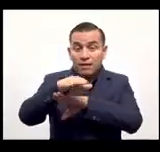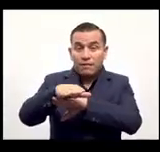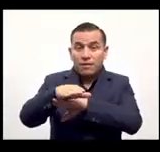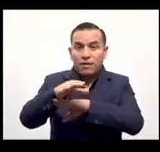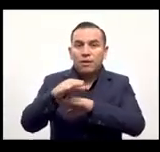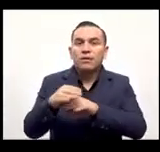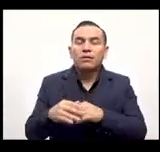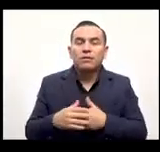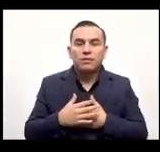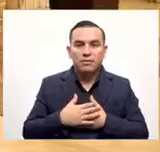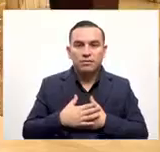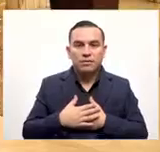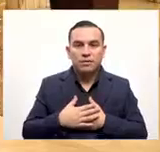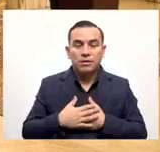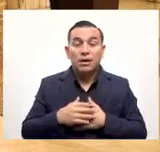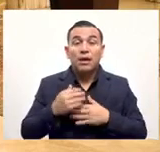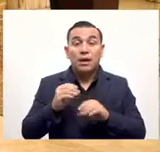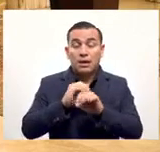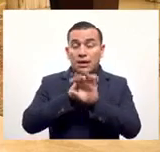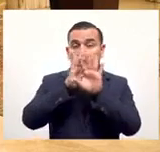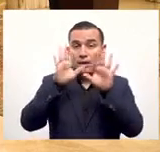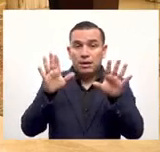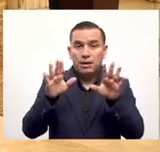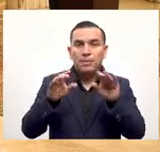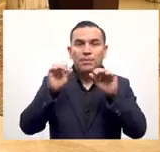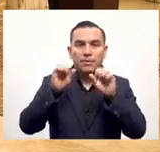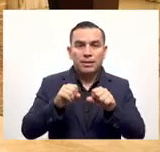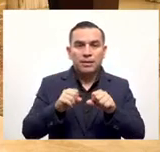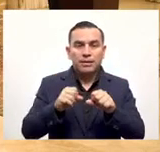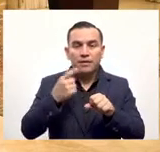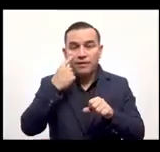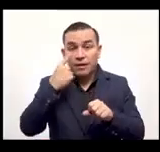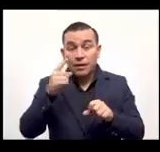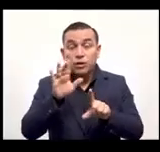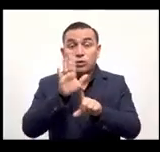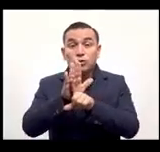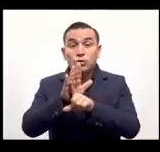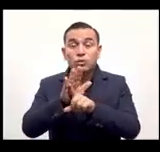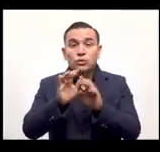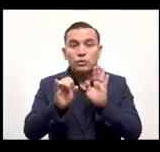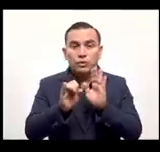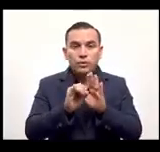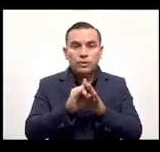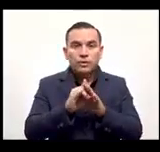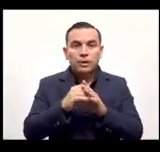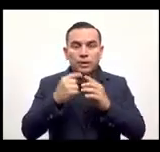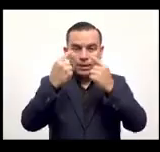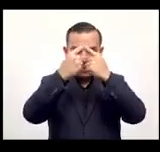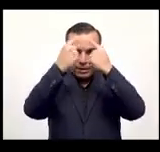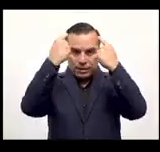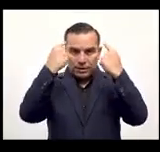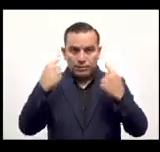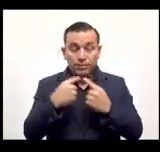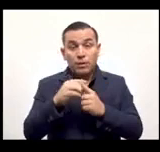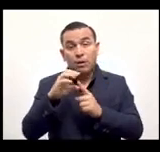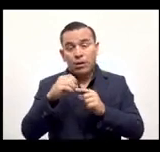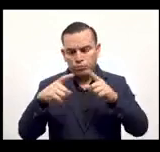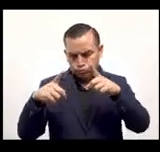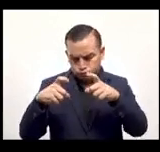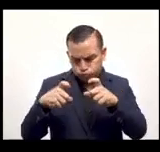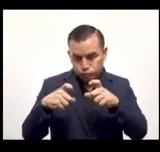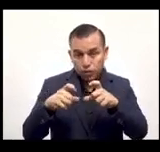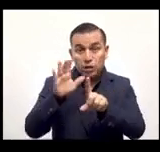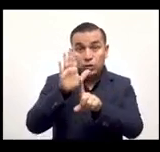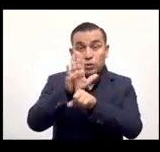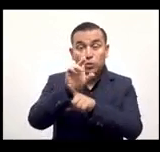envió por medio de un mensajito y de esa manera le va a pedir que verifique su identidad tomándole una fotografía a su